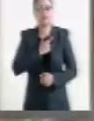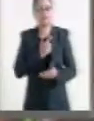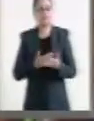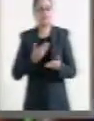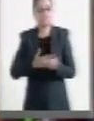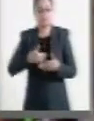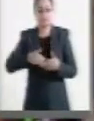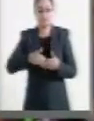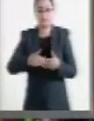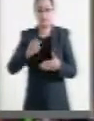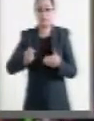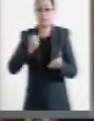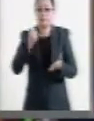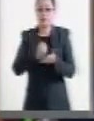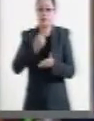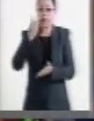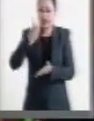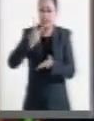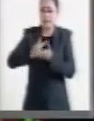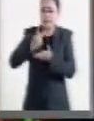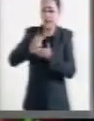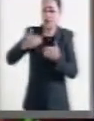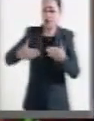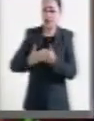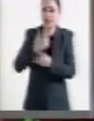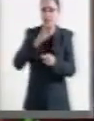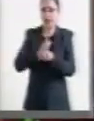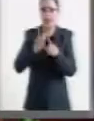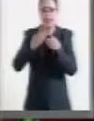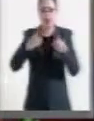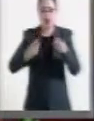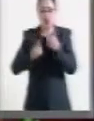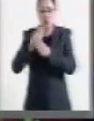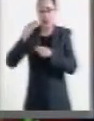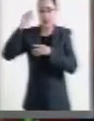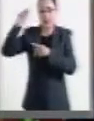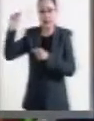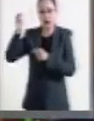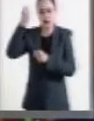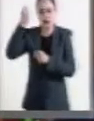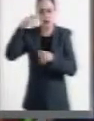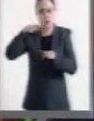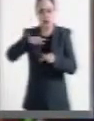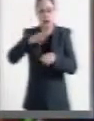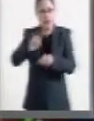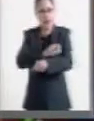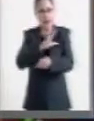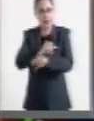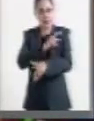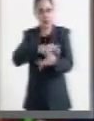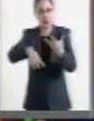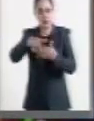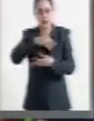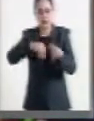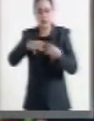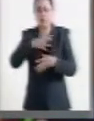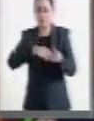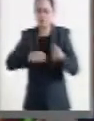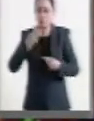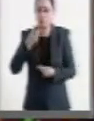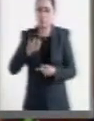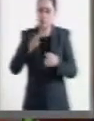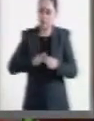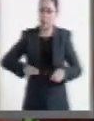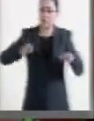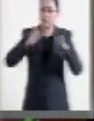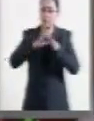por aprobar este Premio Nacional de Desarrollo y Innovación Tecnológica en Energía Sustentable. Es necesario hacer un